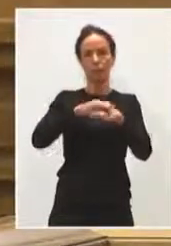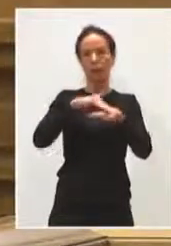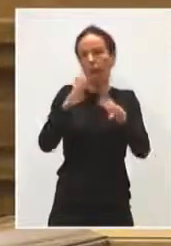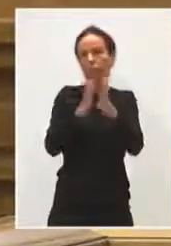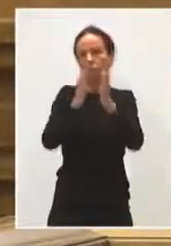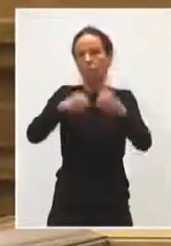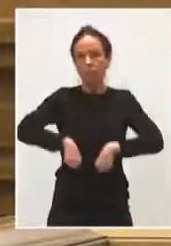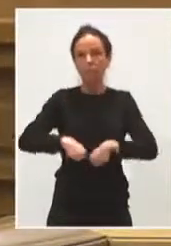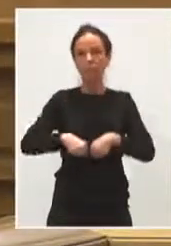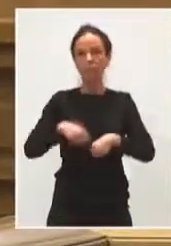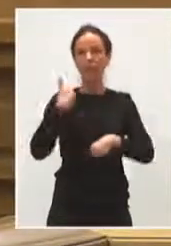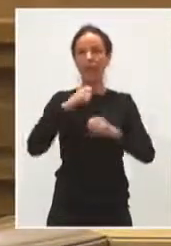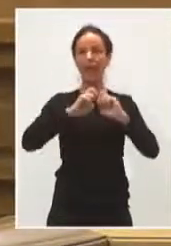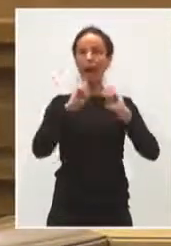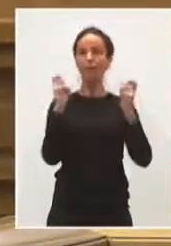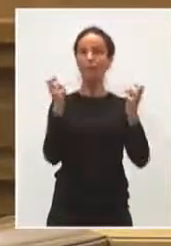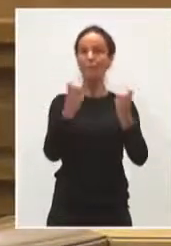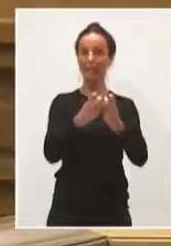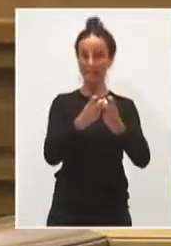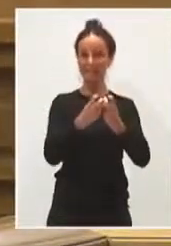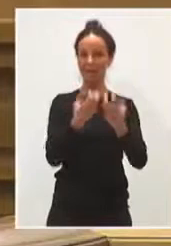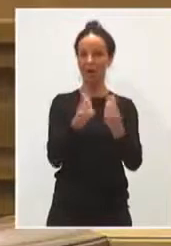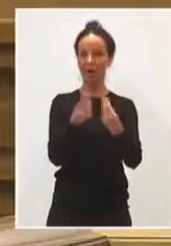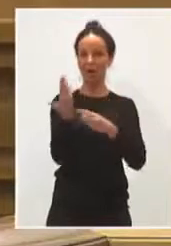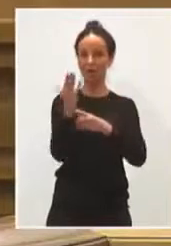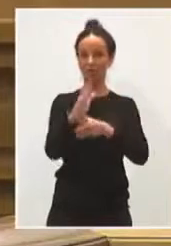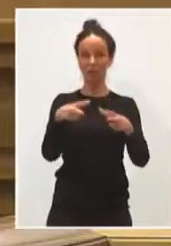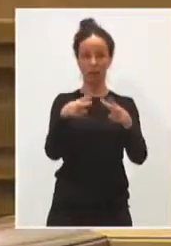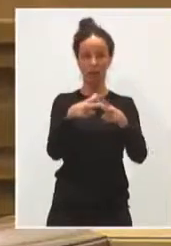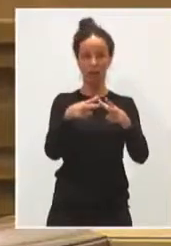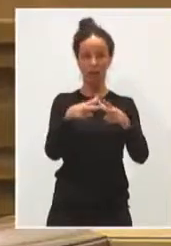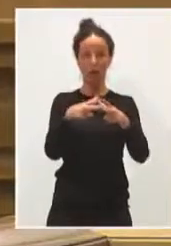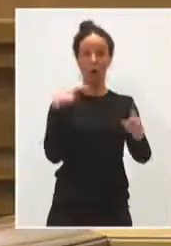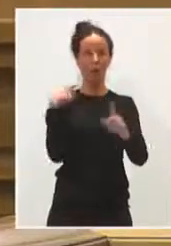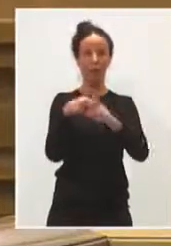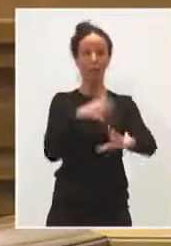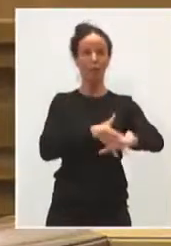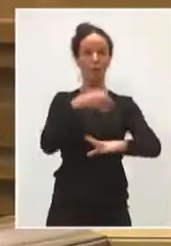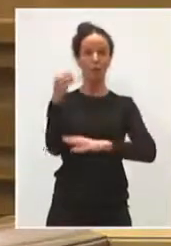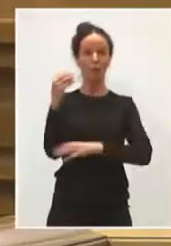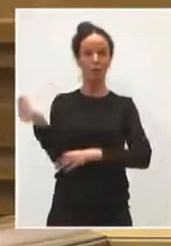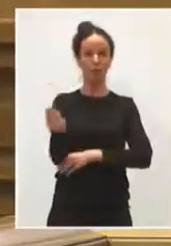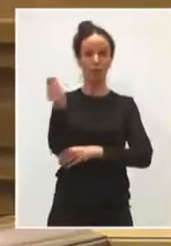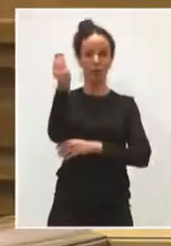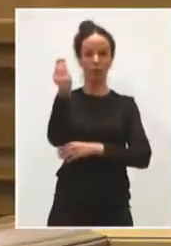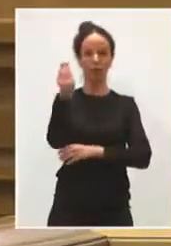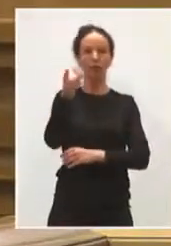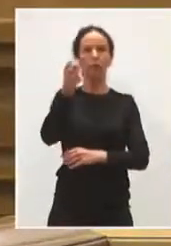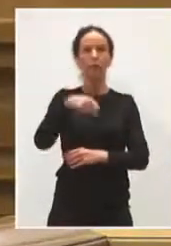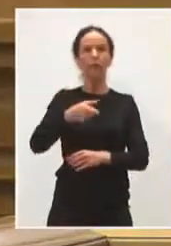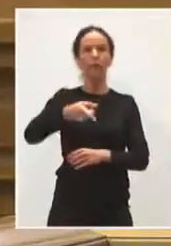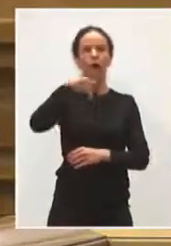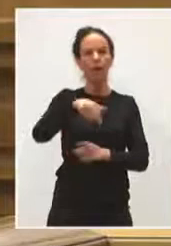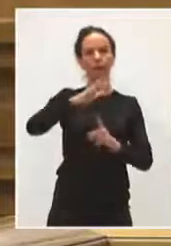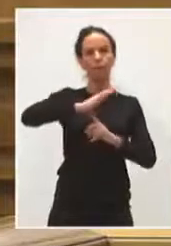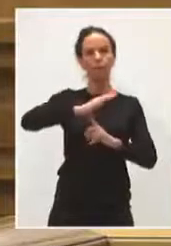esa mesa ya planteada con los agentes sociales para los fondos de recuperación. Y para el conjunto de las decisiones que teníamos planteadas en la Comunidad